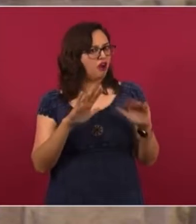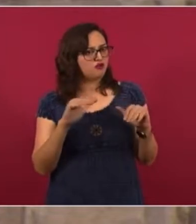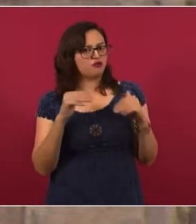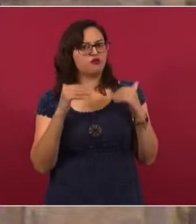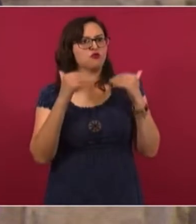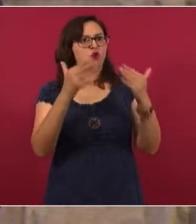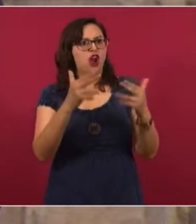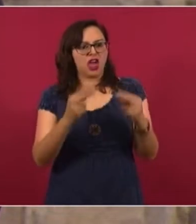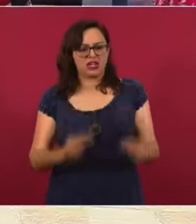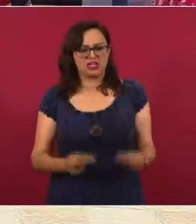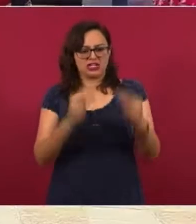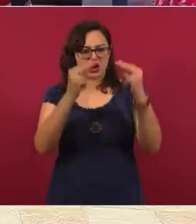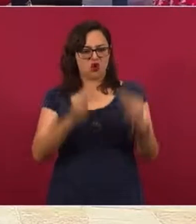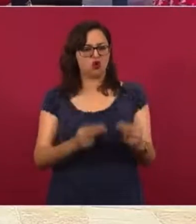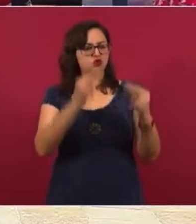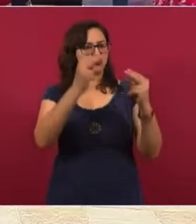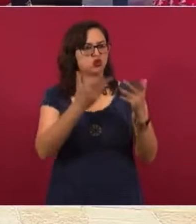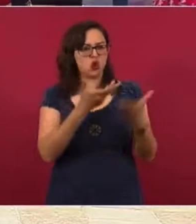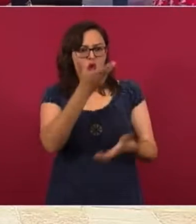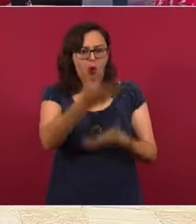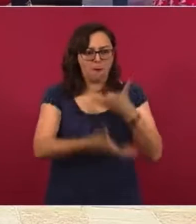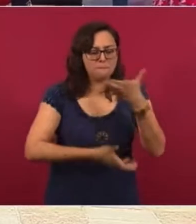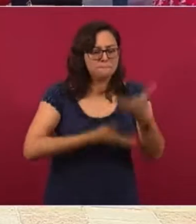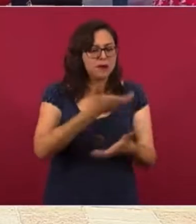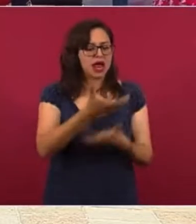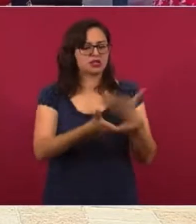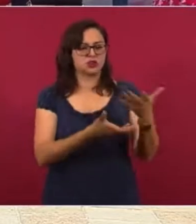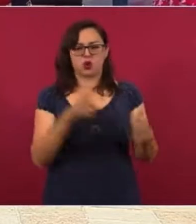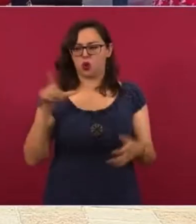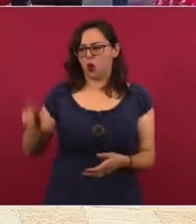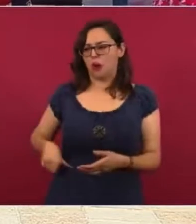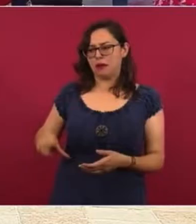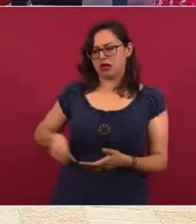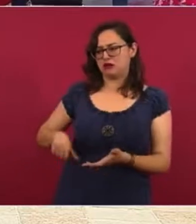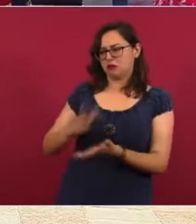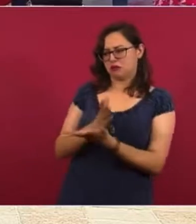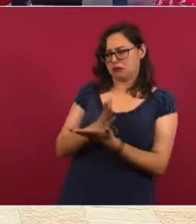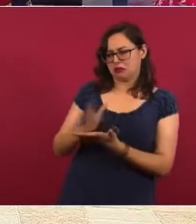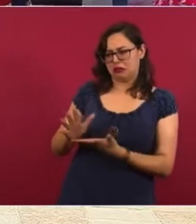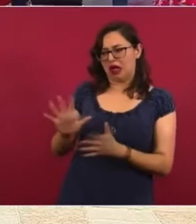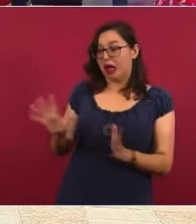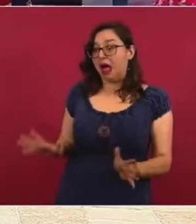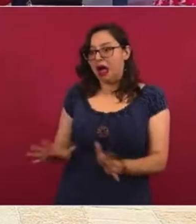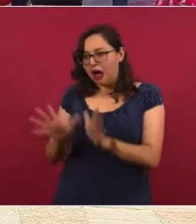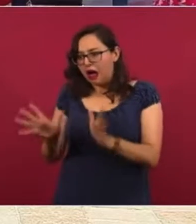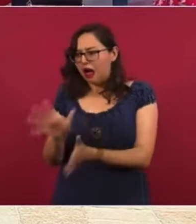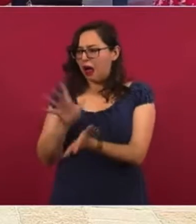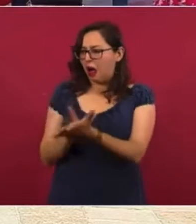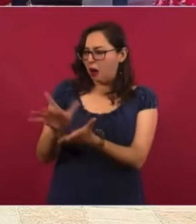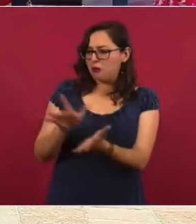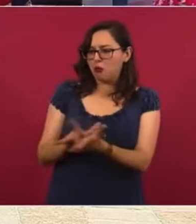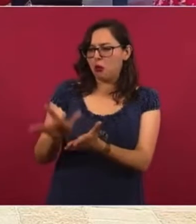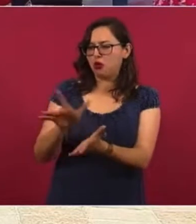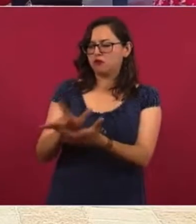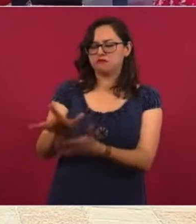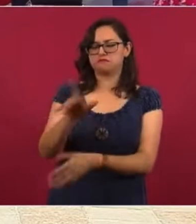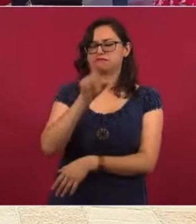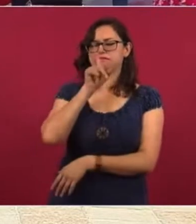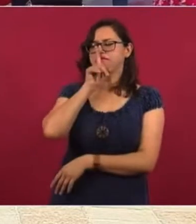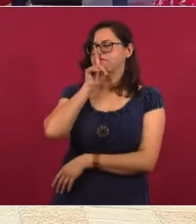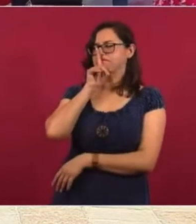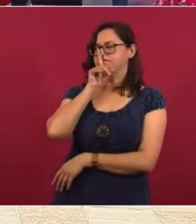Estado no promoviera el desarrollo, querían diluir al Estado